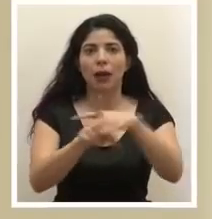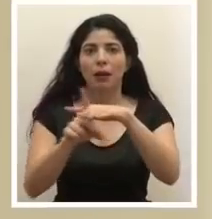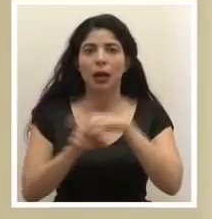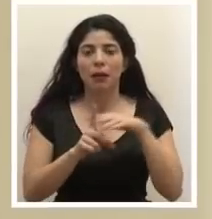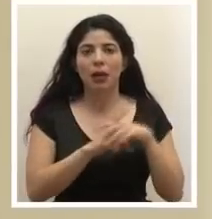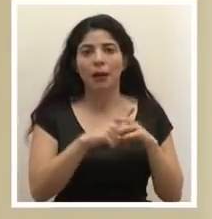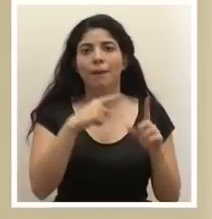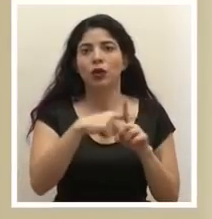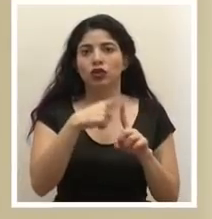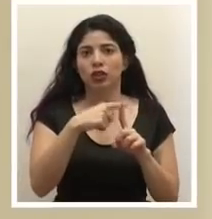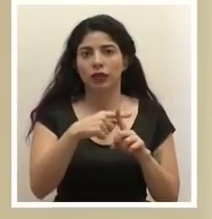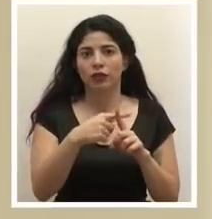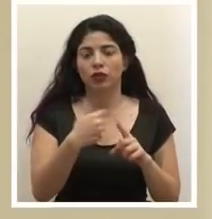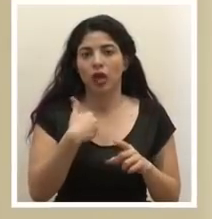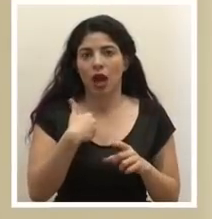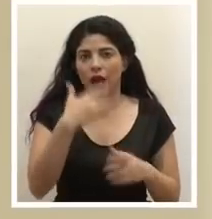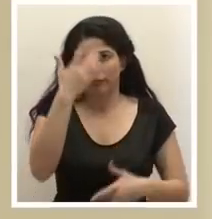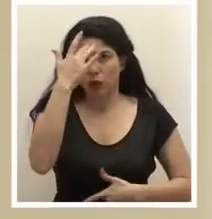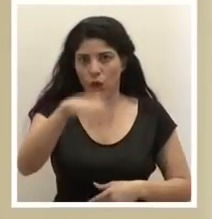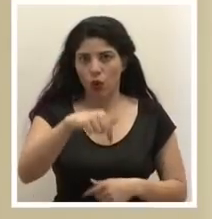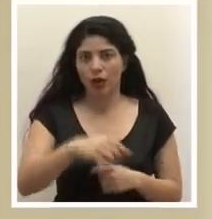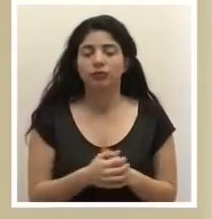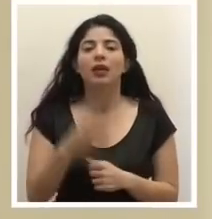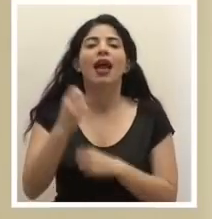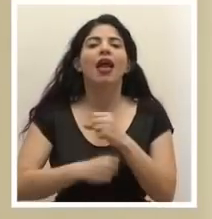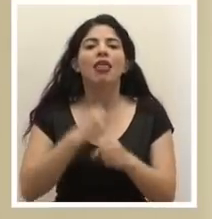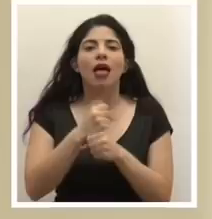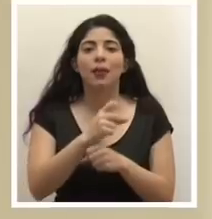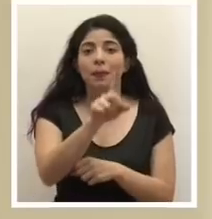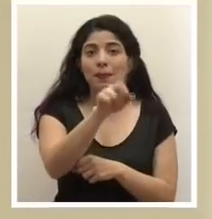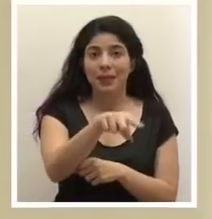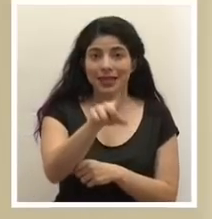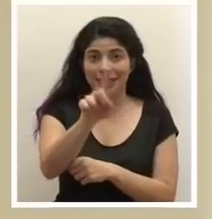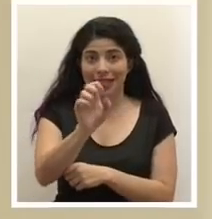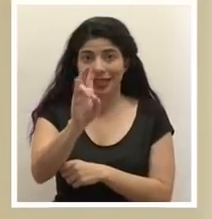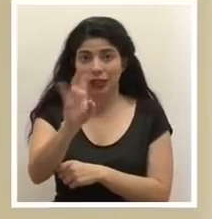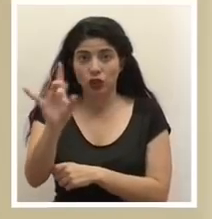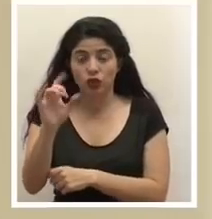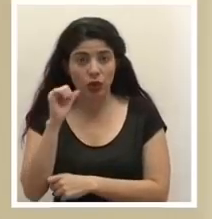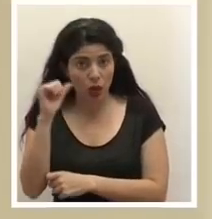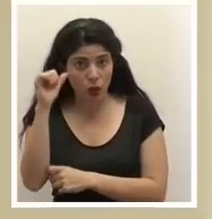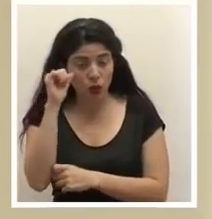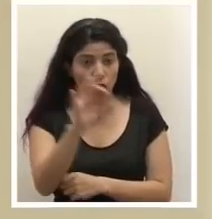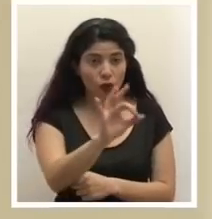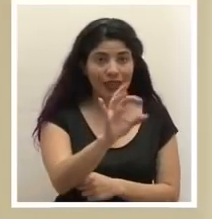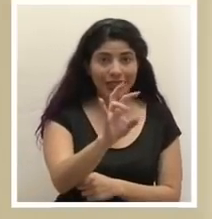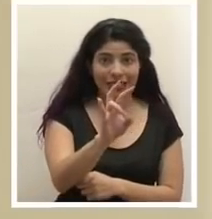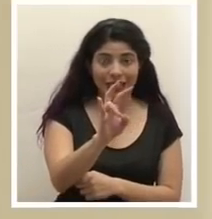positivos hoy. Por edad tenemos mil 178 adultos, 97